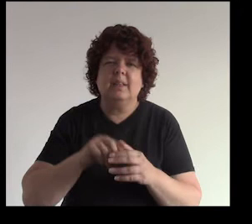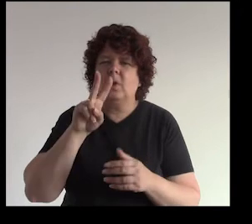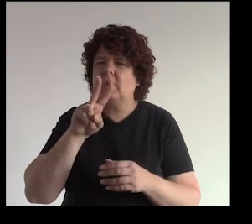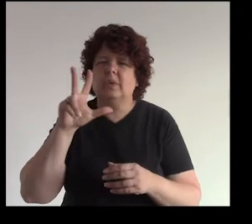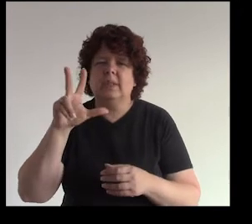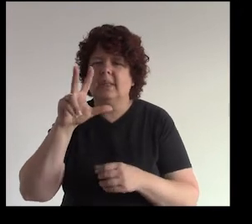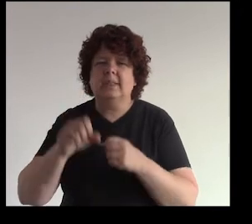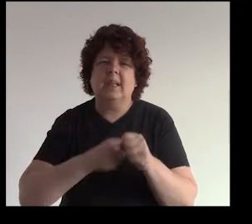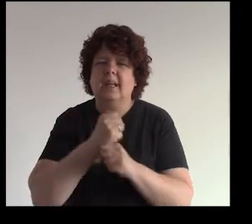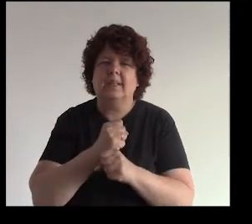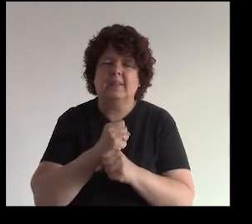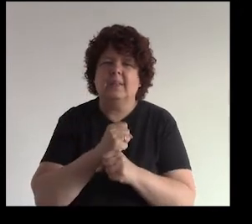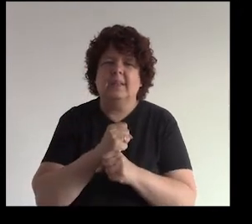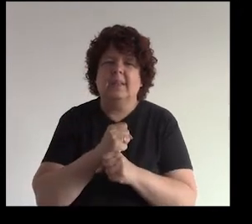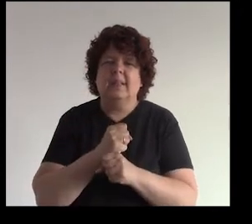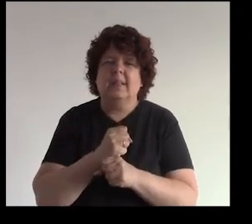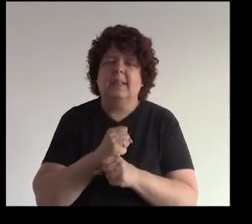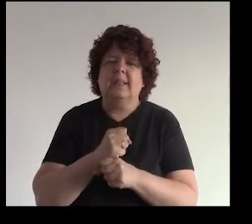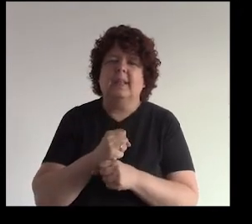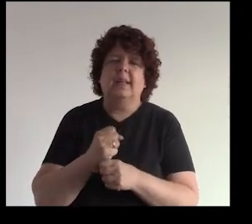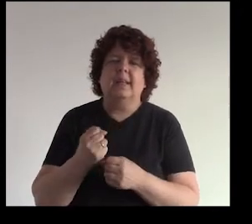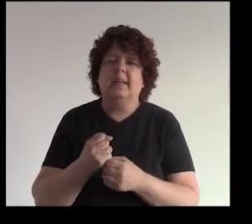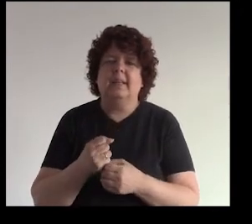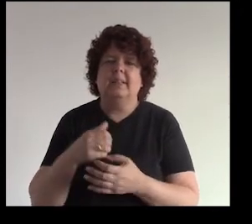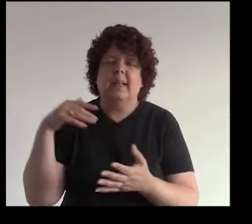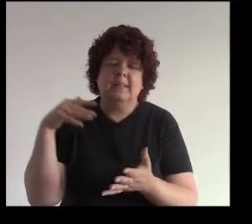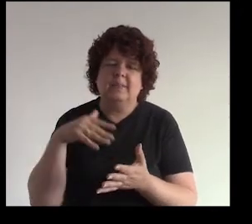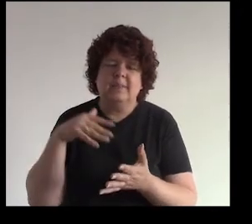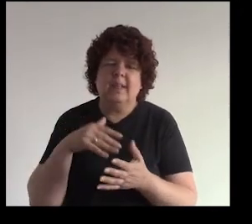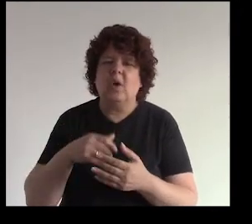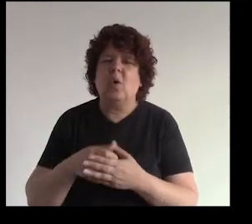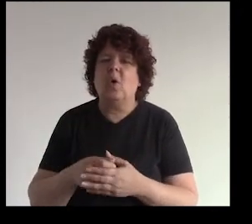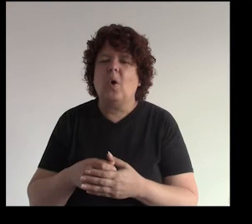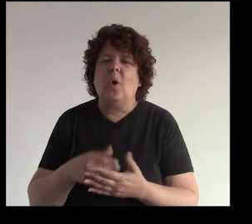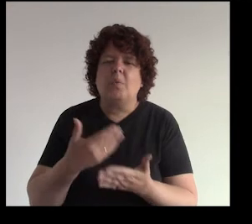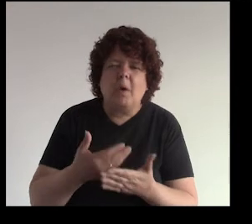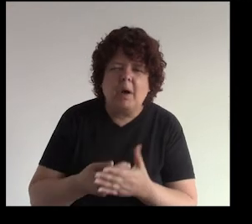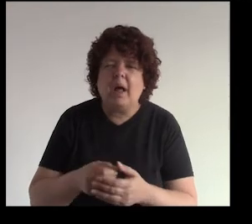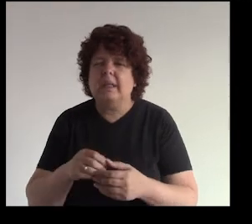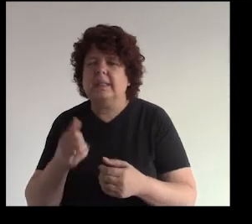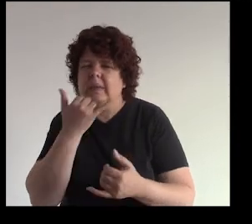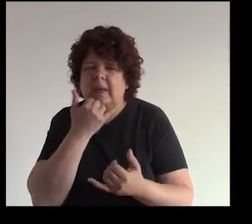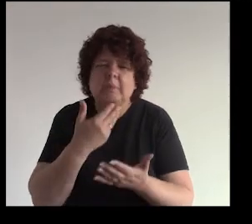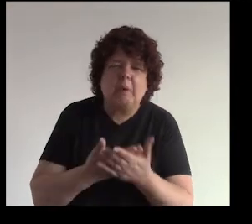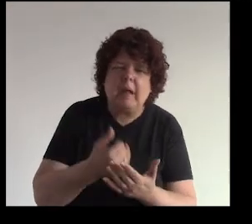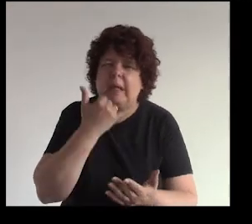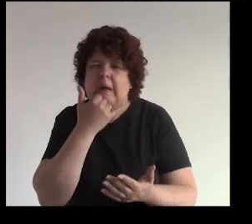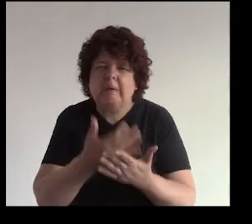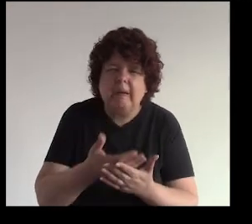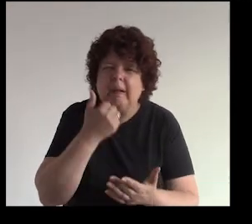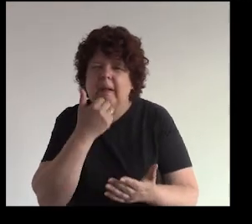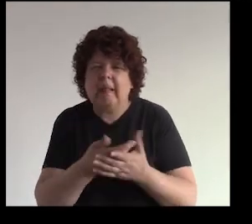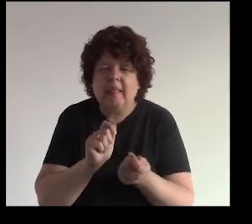dos o tres años así ¿ah? dos o tres años de estar probando intentando probando intentando